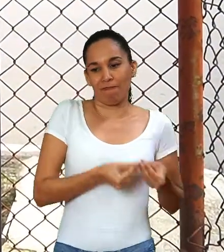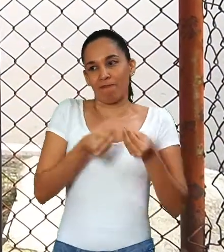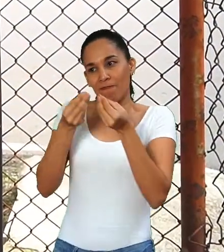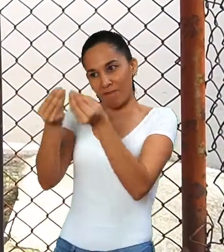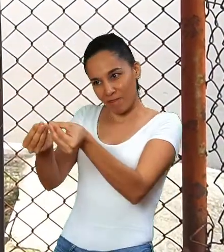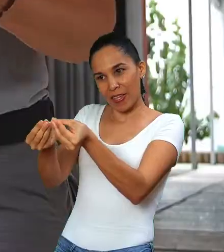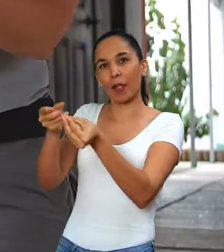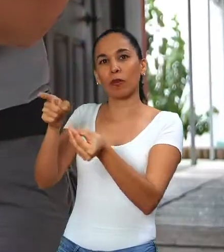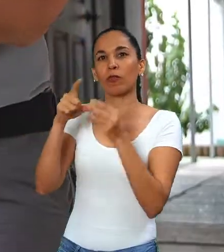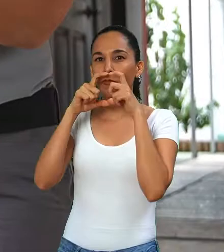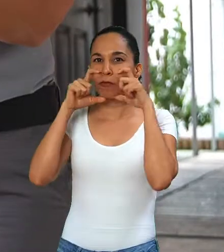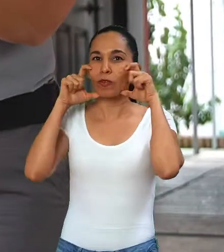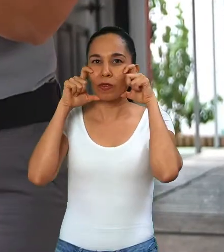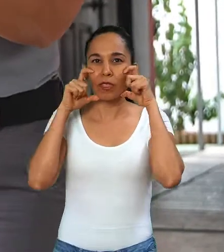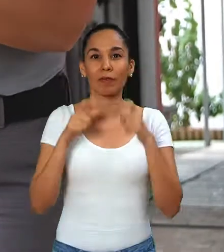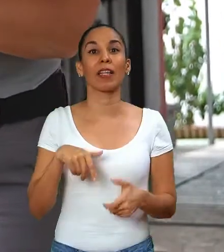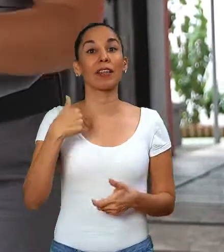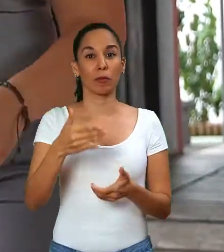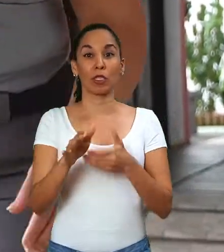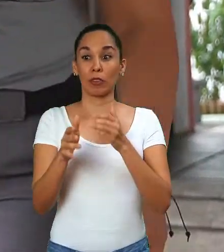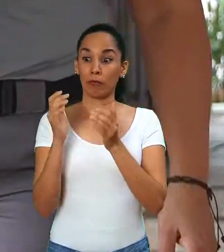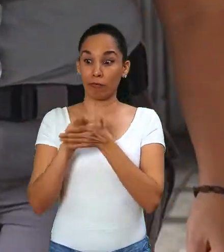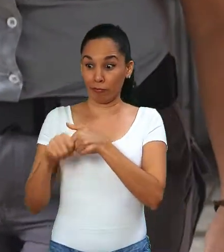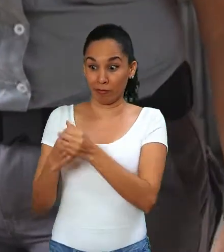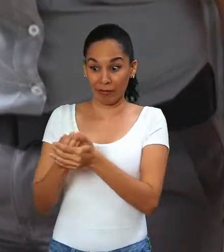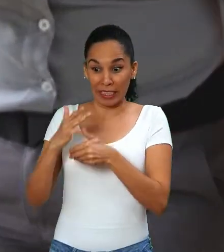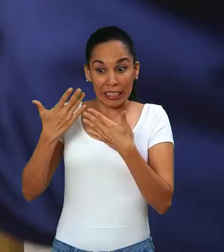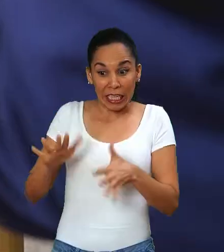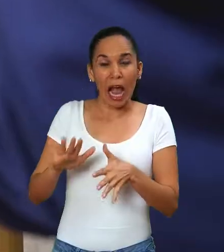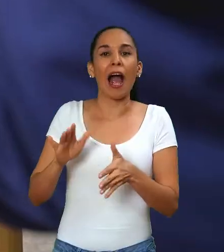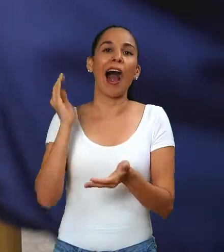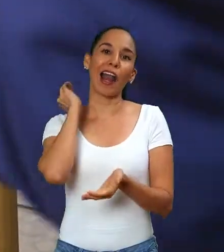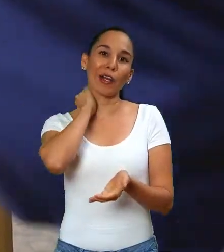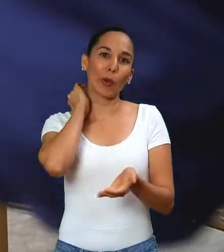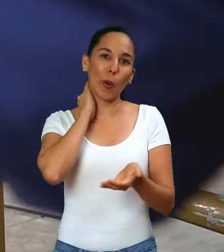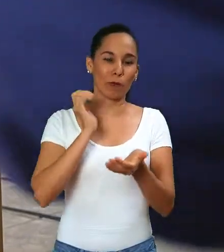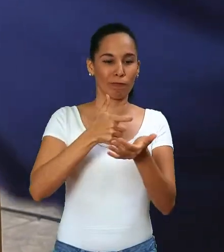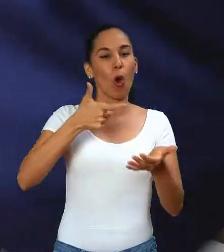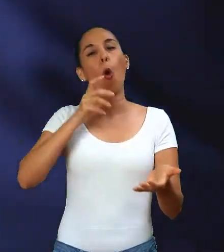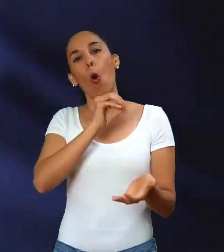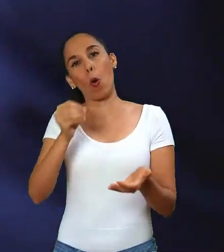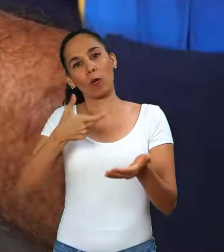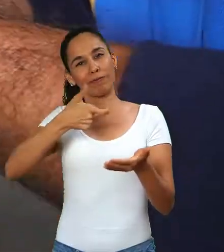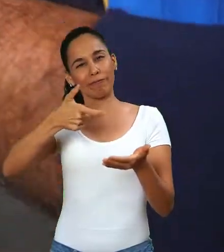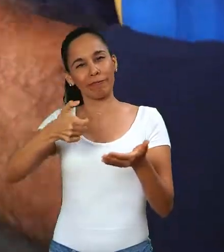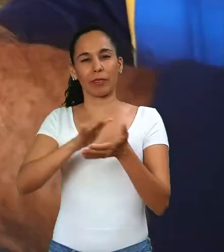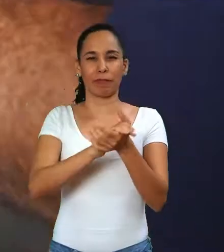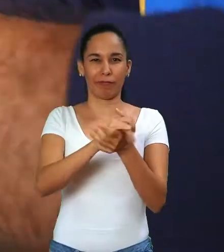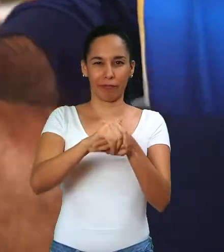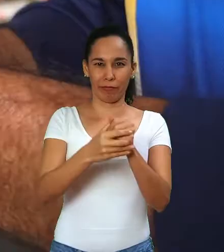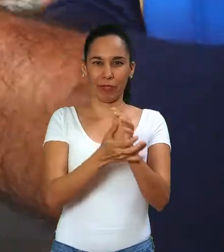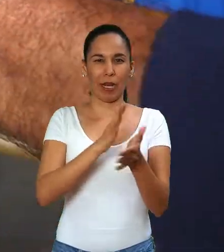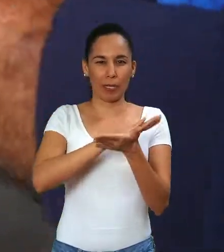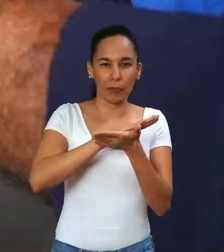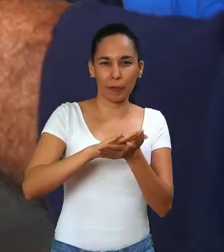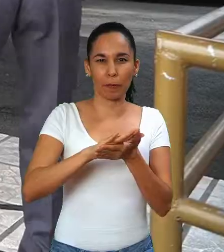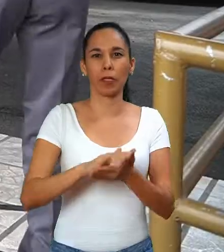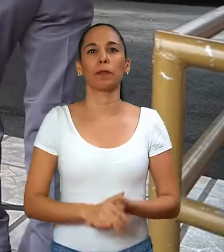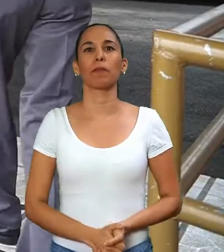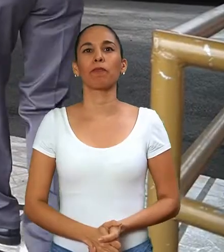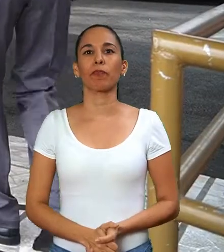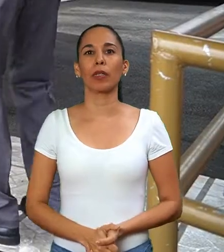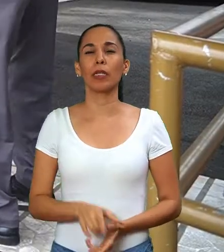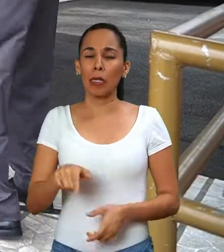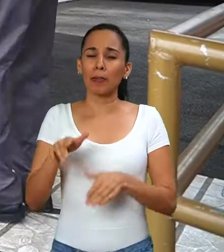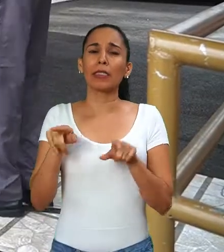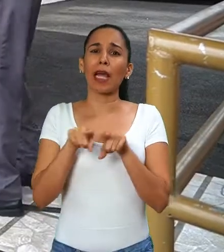visitante. Complementa lavado de manos con el uso de alcohol u otro sanitizante para manos. Solicita además hacer